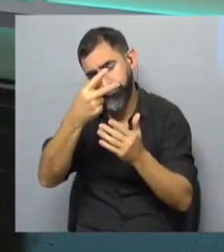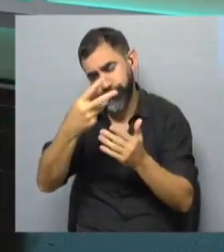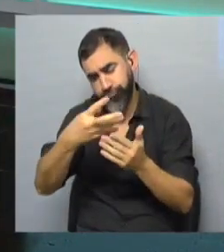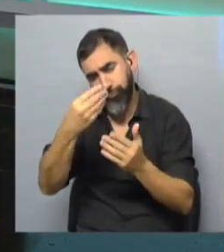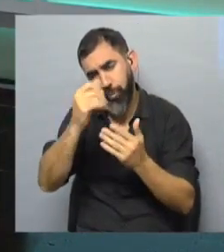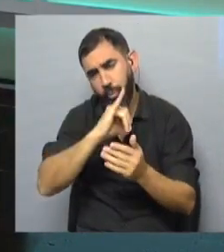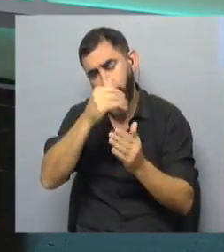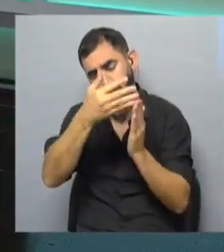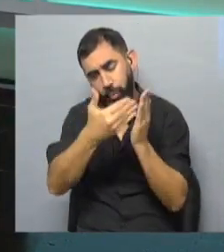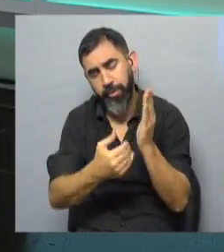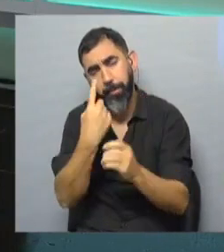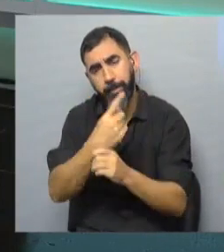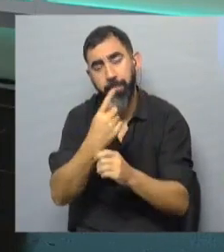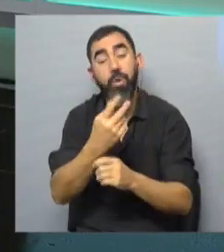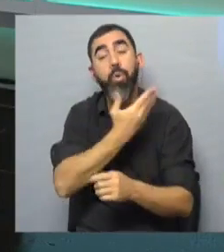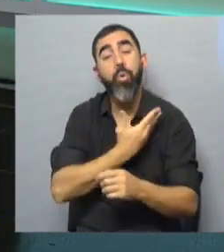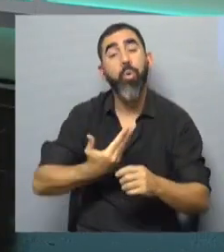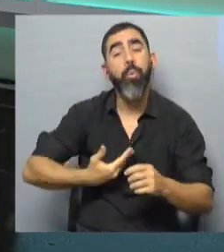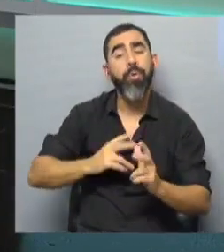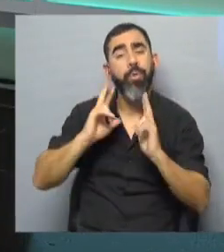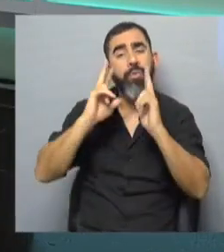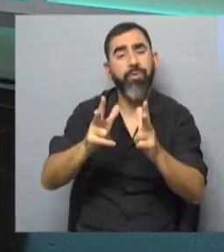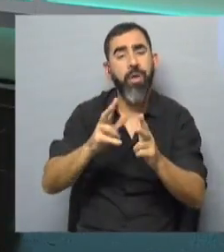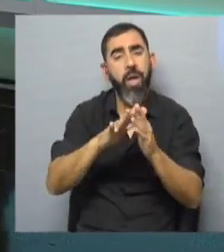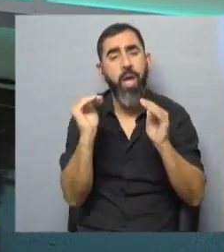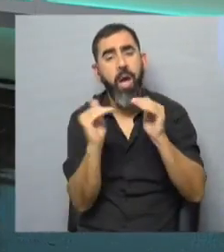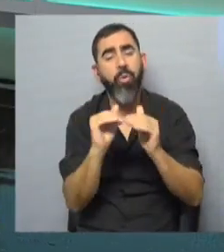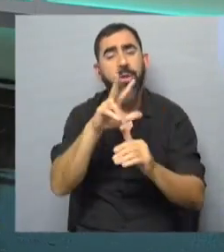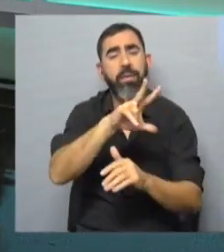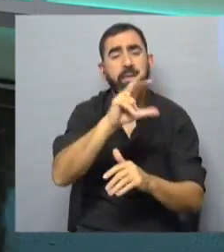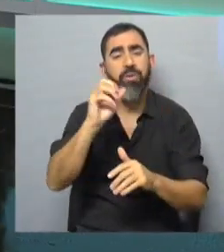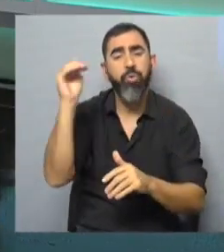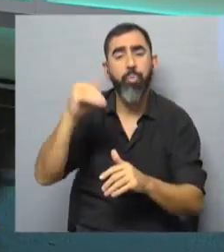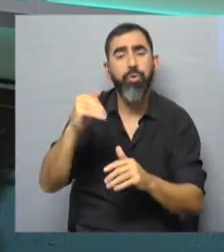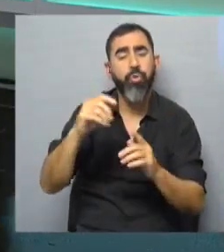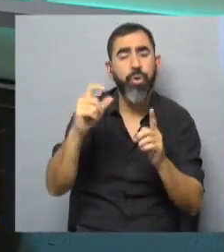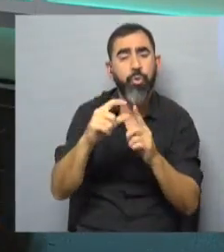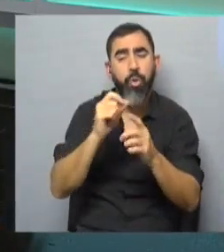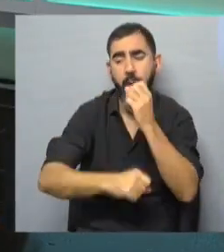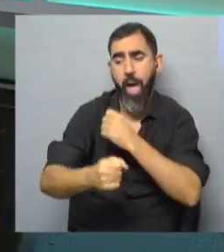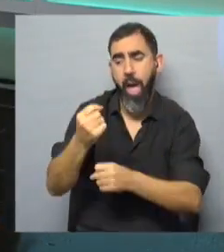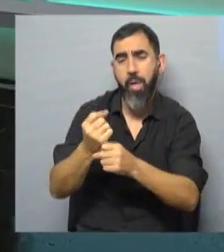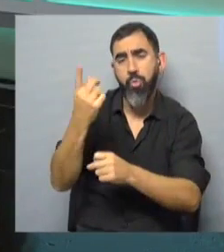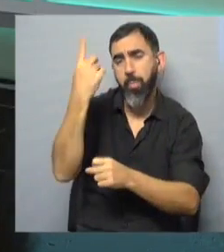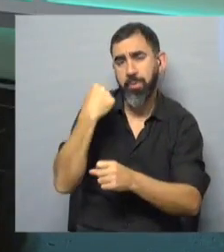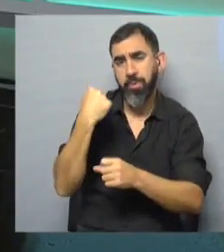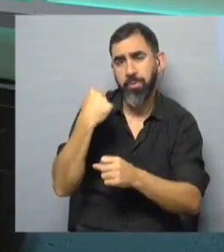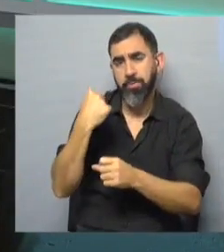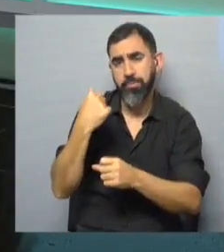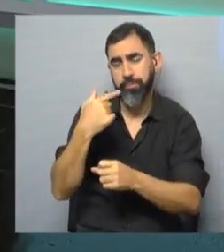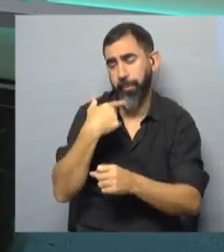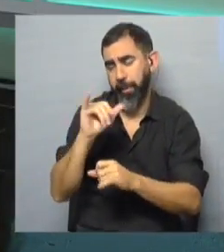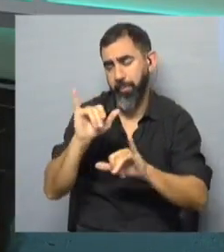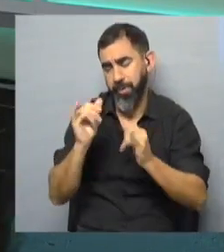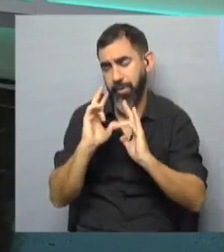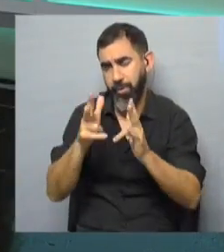manera son las prioridades. El gobierno ha dicho en las últimas horas que ahorró unos 300 millones de dólares el año pasado. Usted dio varios ejemplos